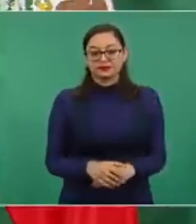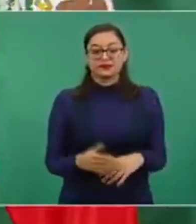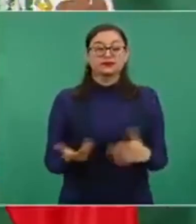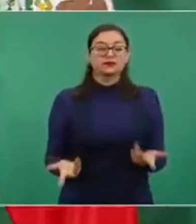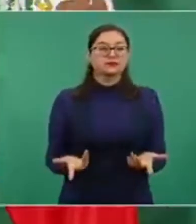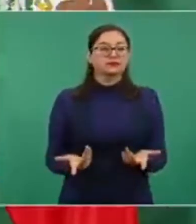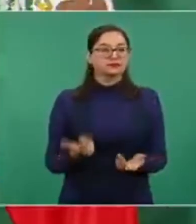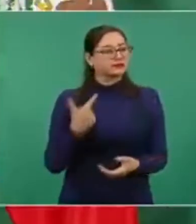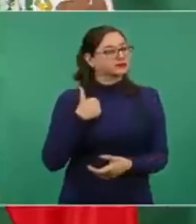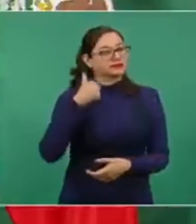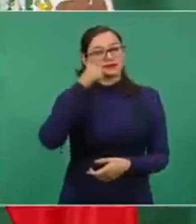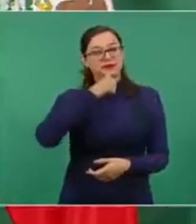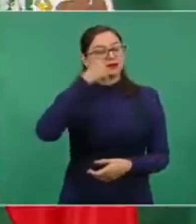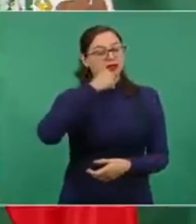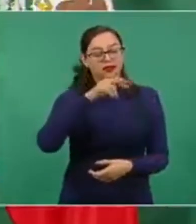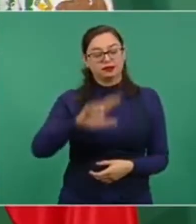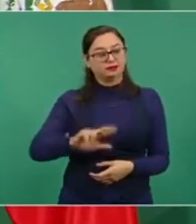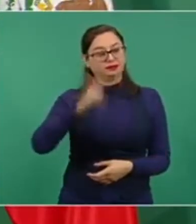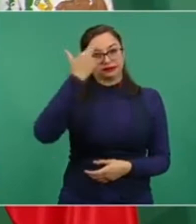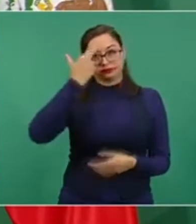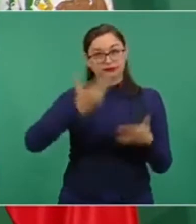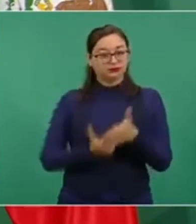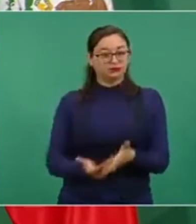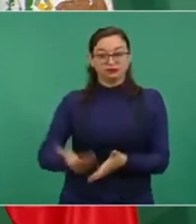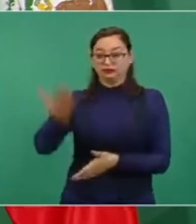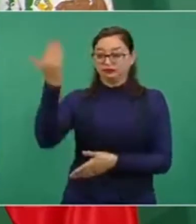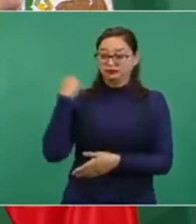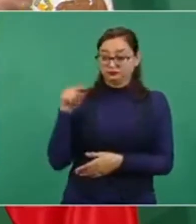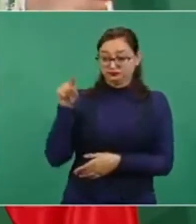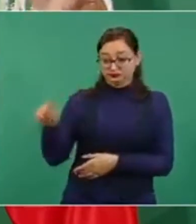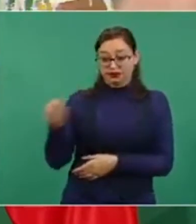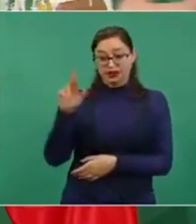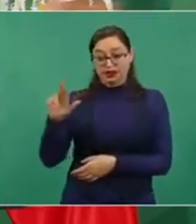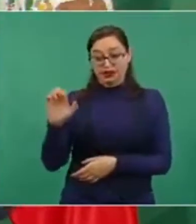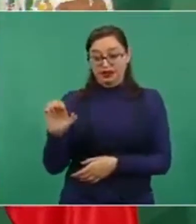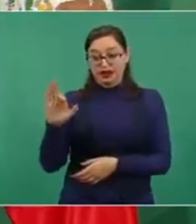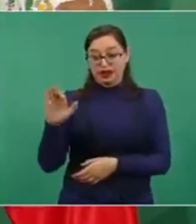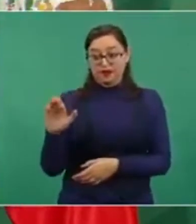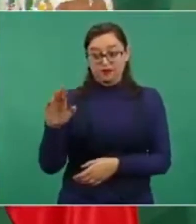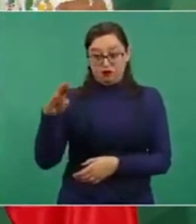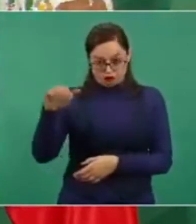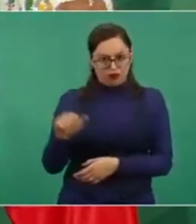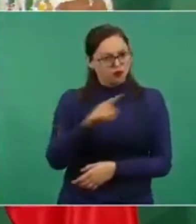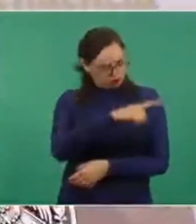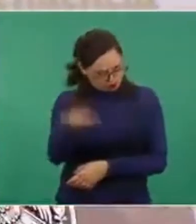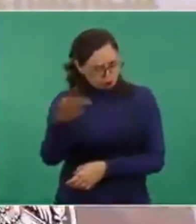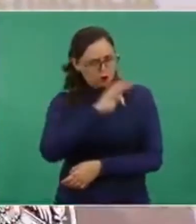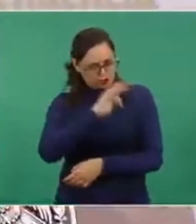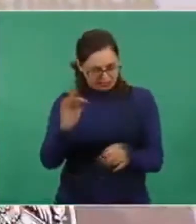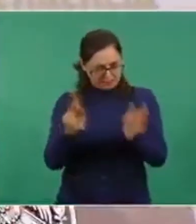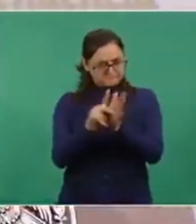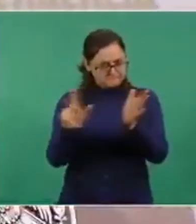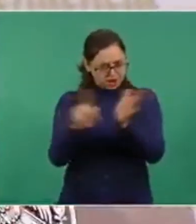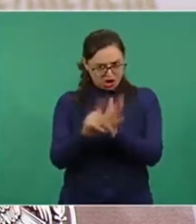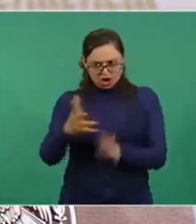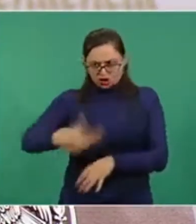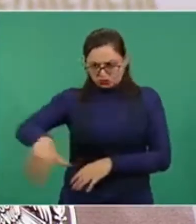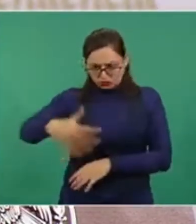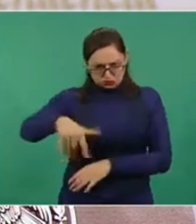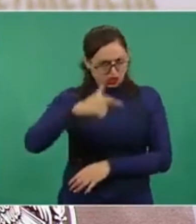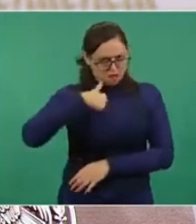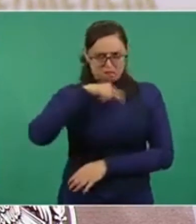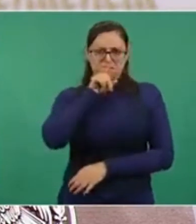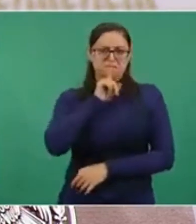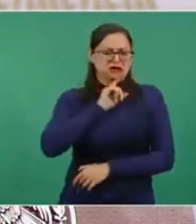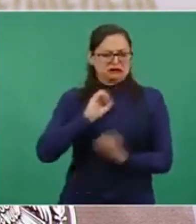Reforma en ese entonces, y pueden ir a la hemeroteca, porque yo no digo mentiras,